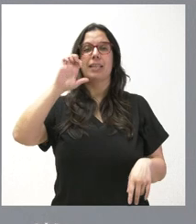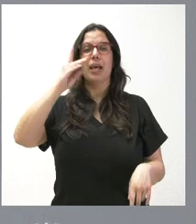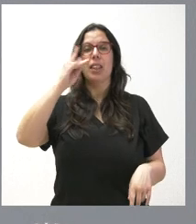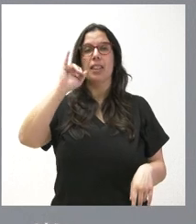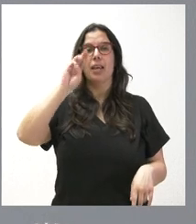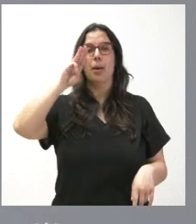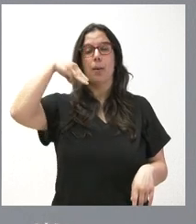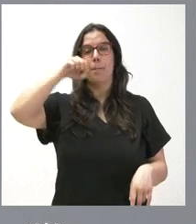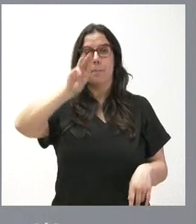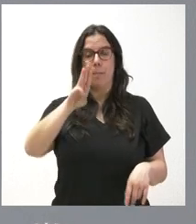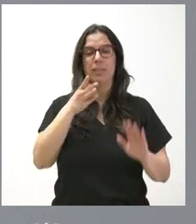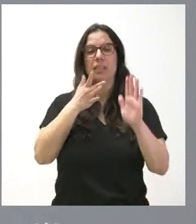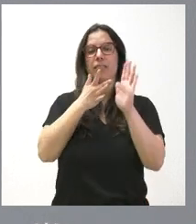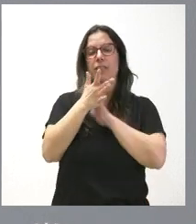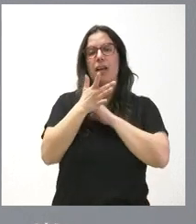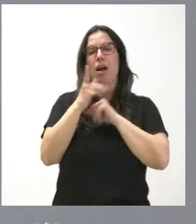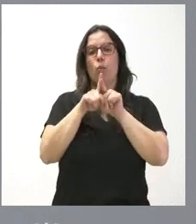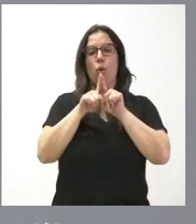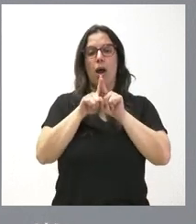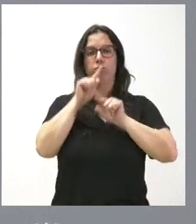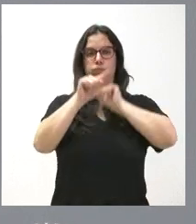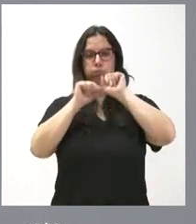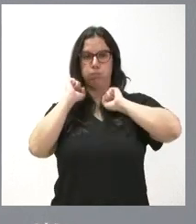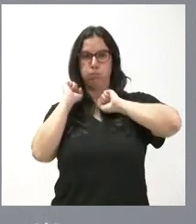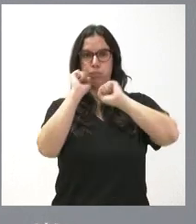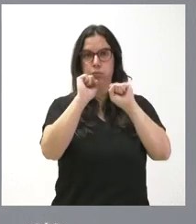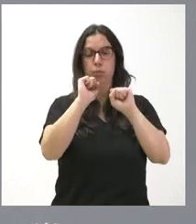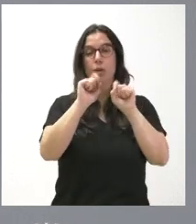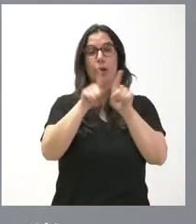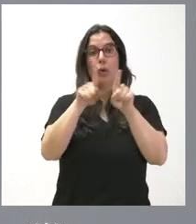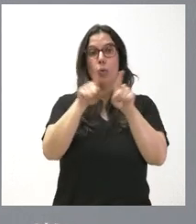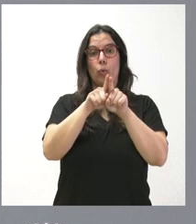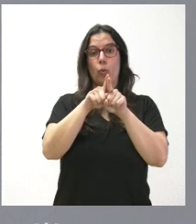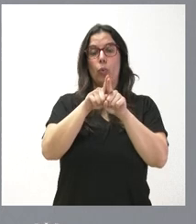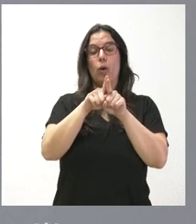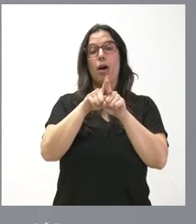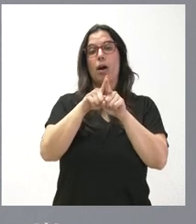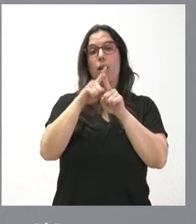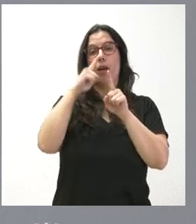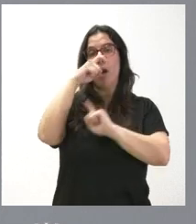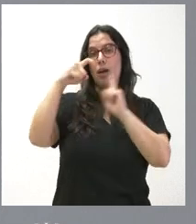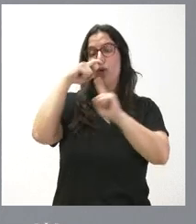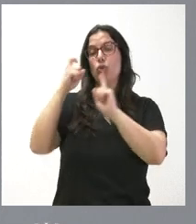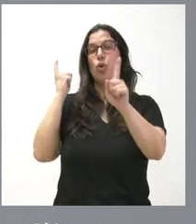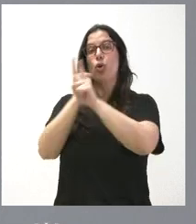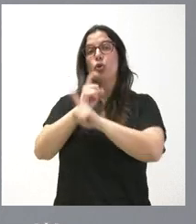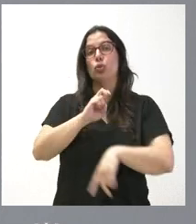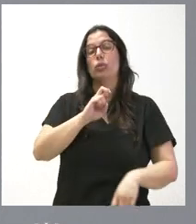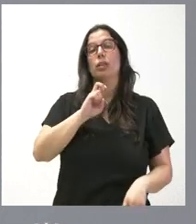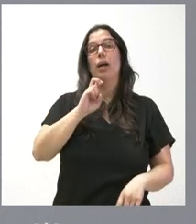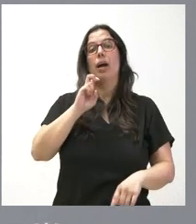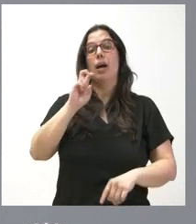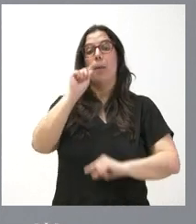monoclonal humanizado, que es el principio activo utilizado en la campaña anual de la Junta de Castilla y León frente al virus respiratorio